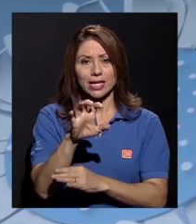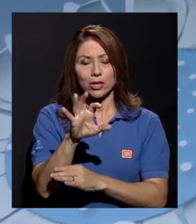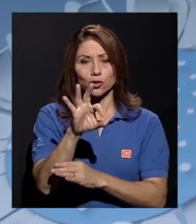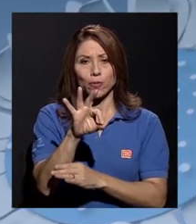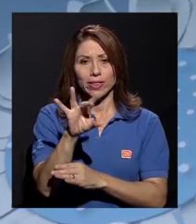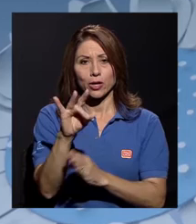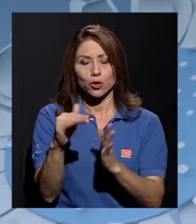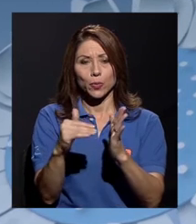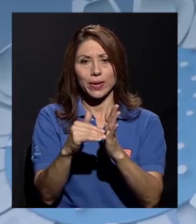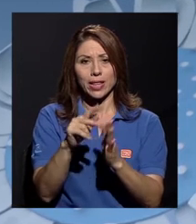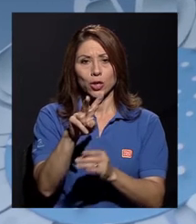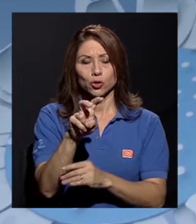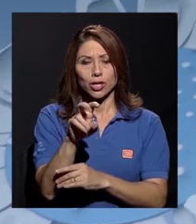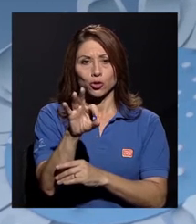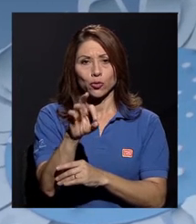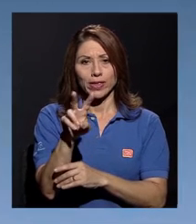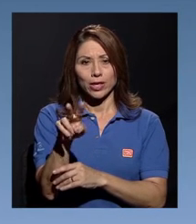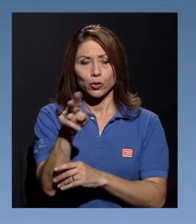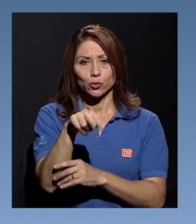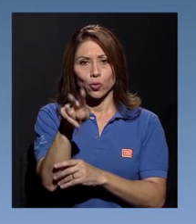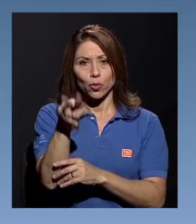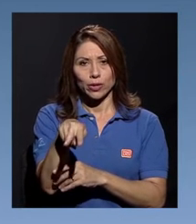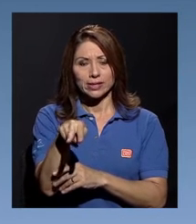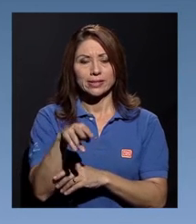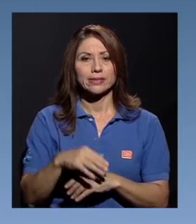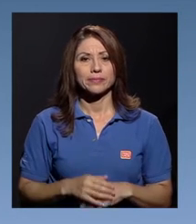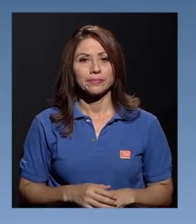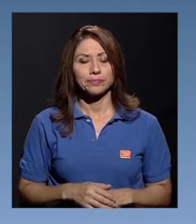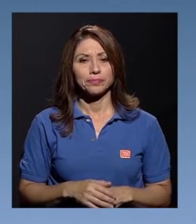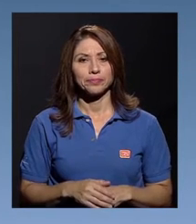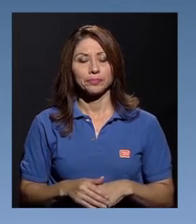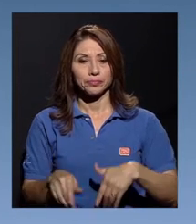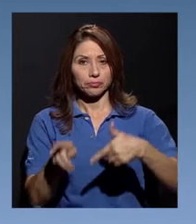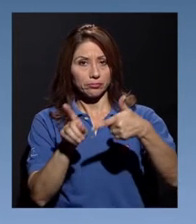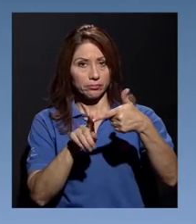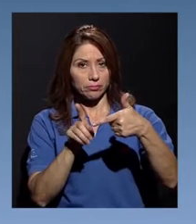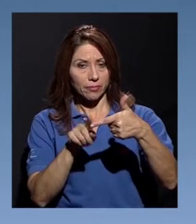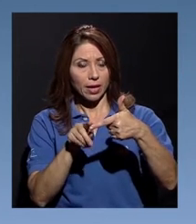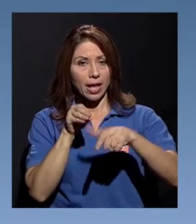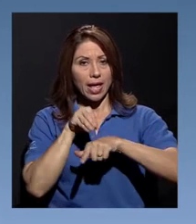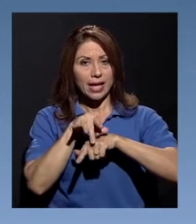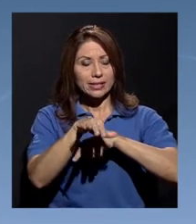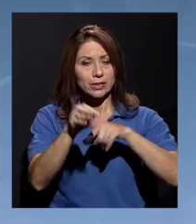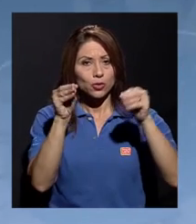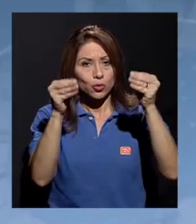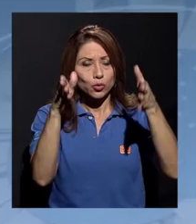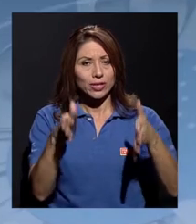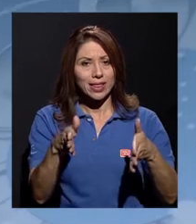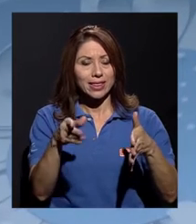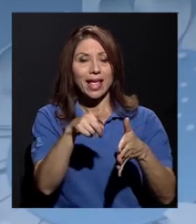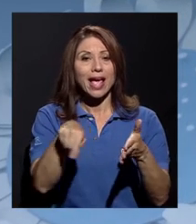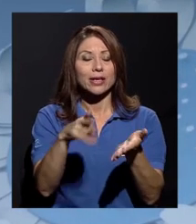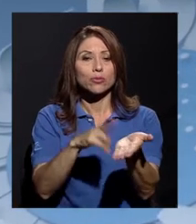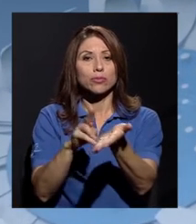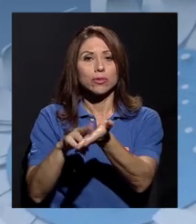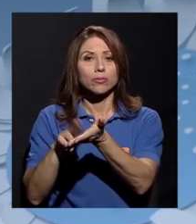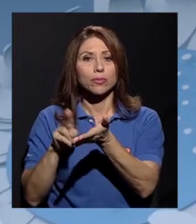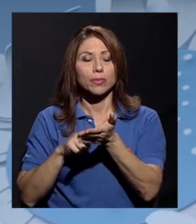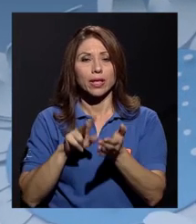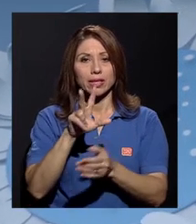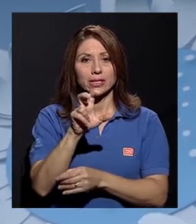.292 colones. En la modalidad de extensión docente están inscritos